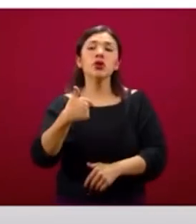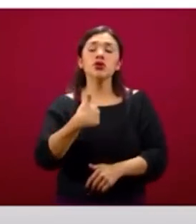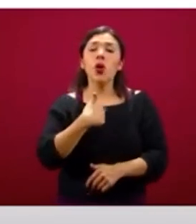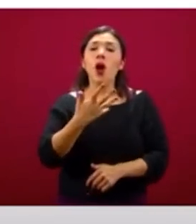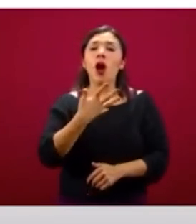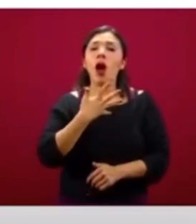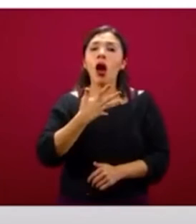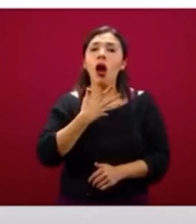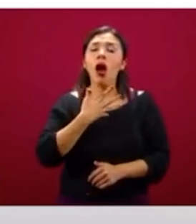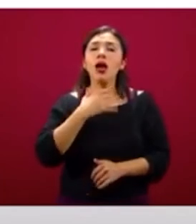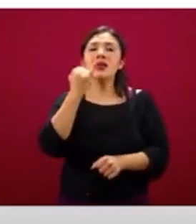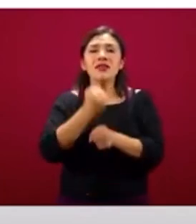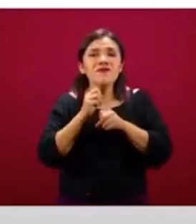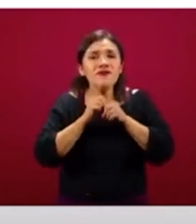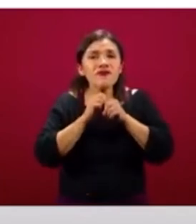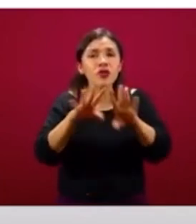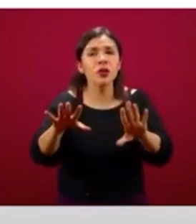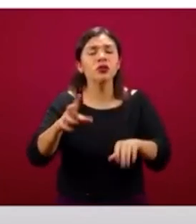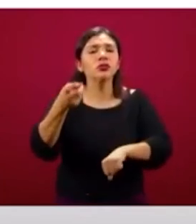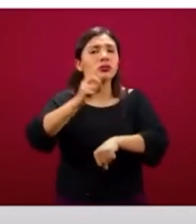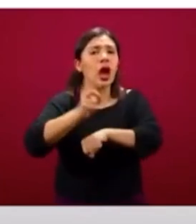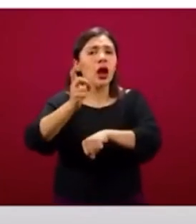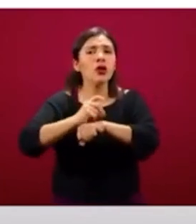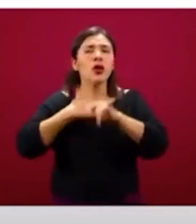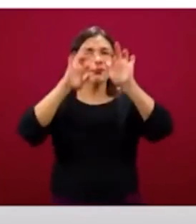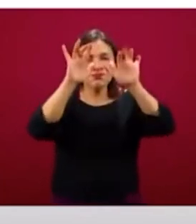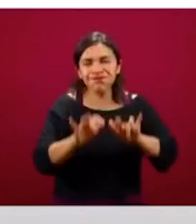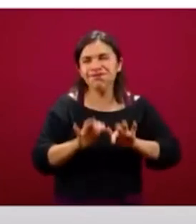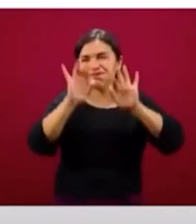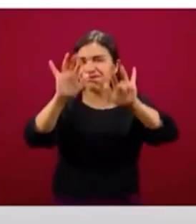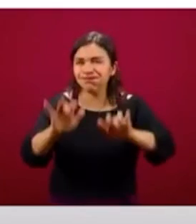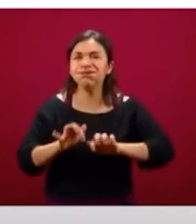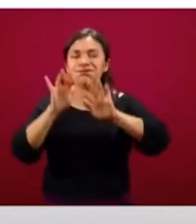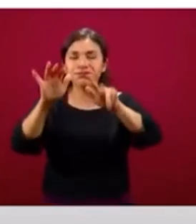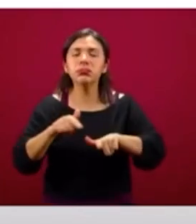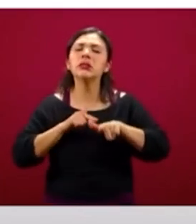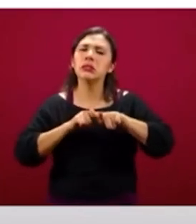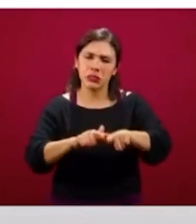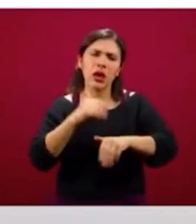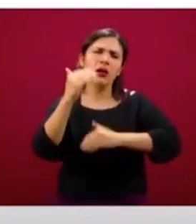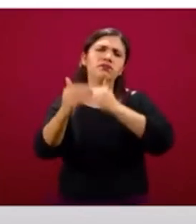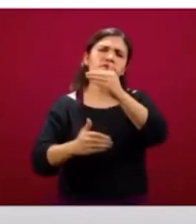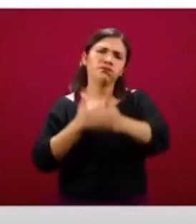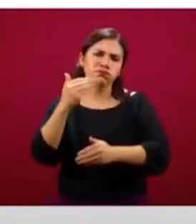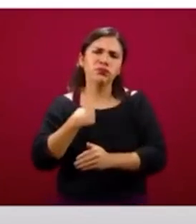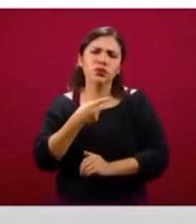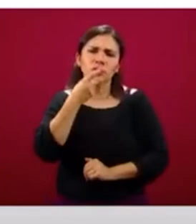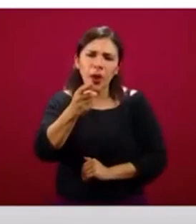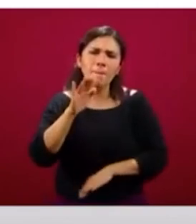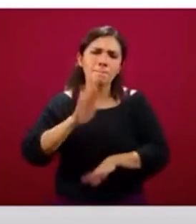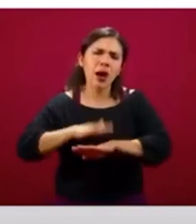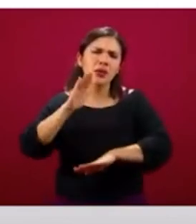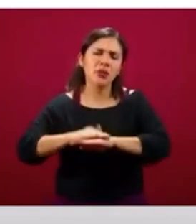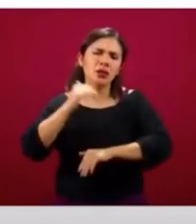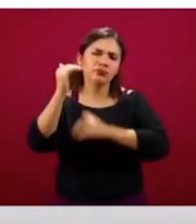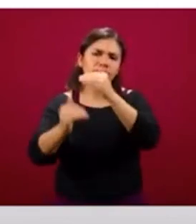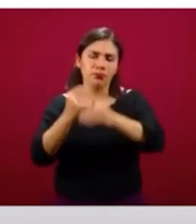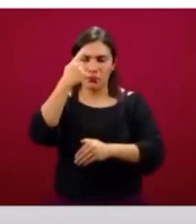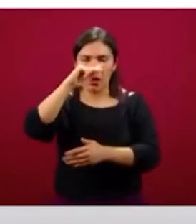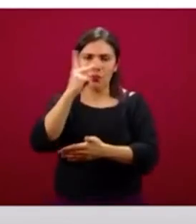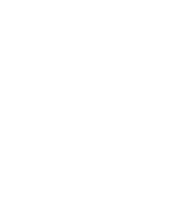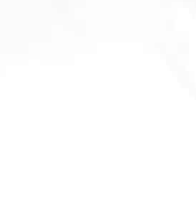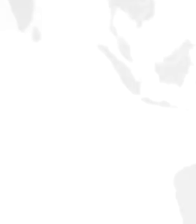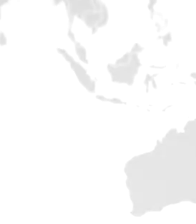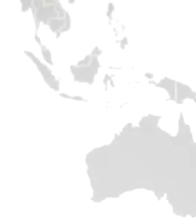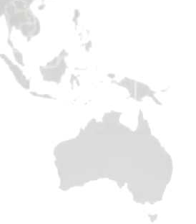las bases de datos, las estamos procesando y vamos a seguir avanzando en el programa de créditos